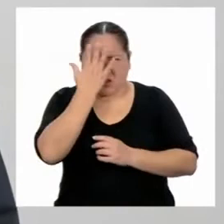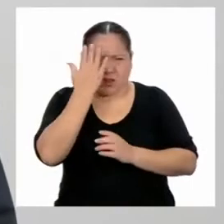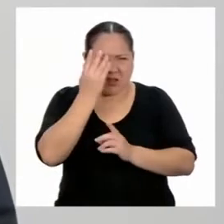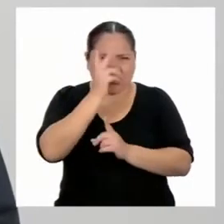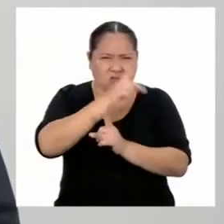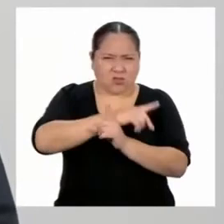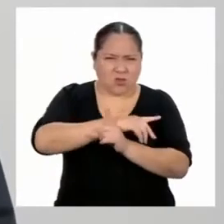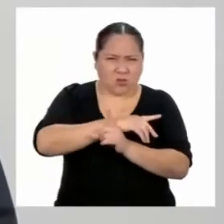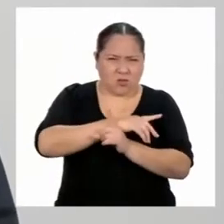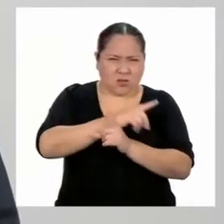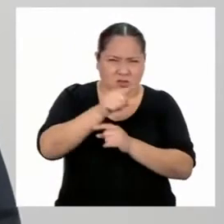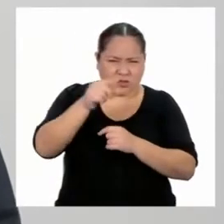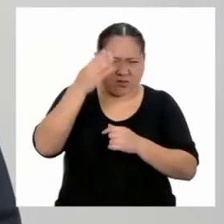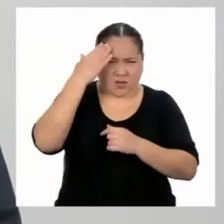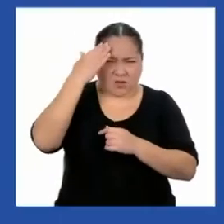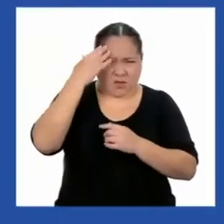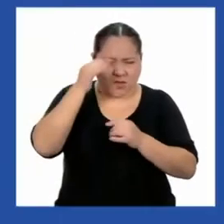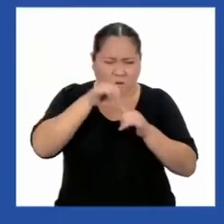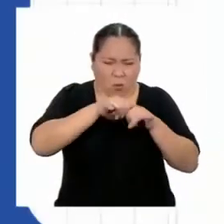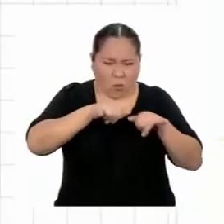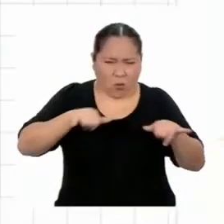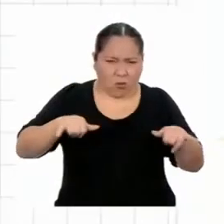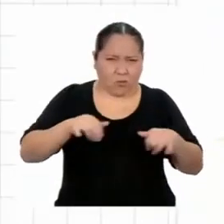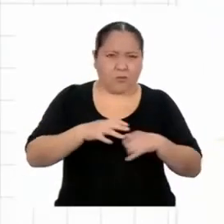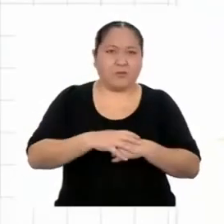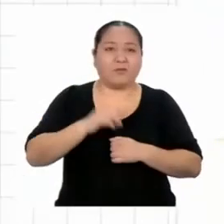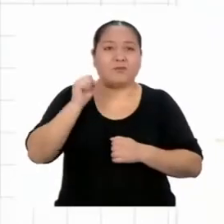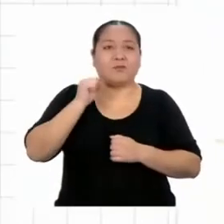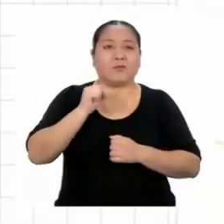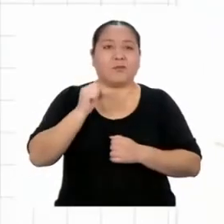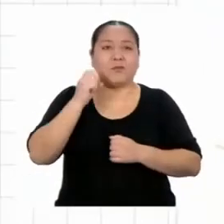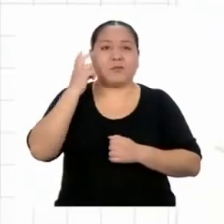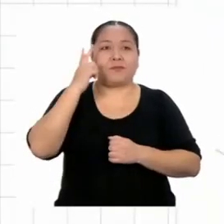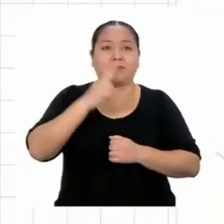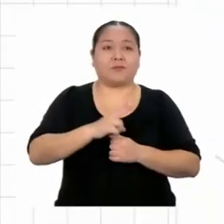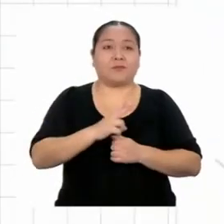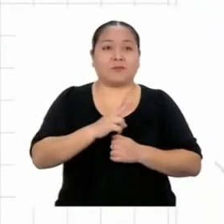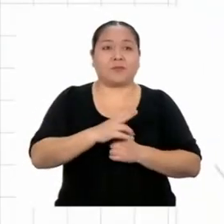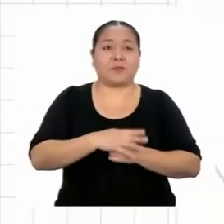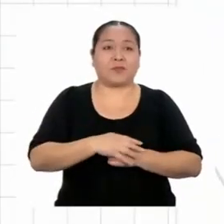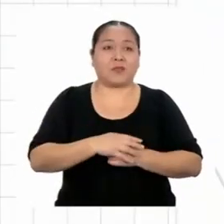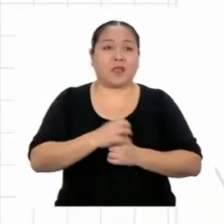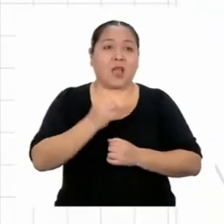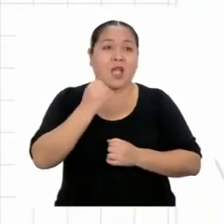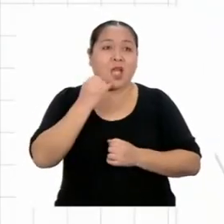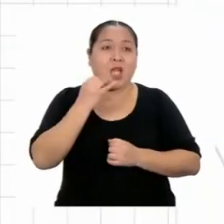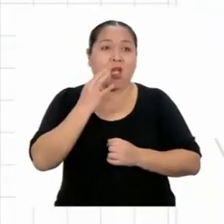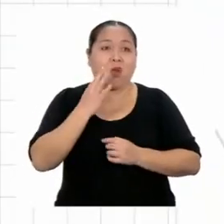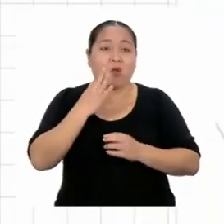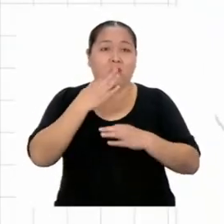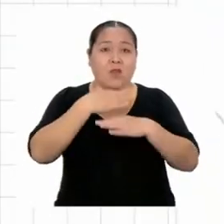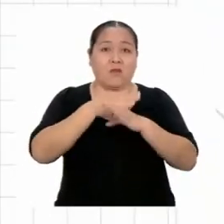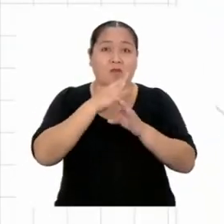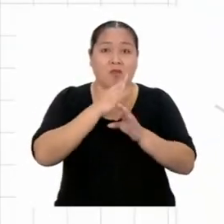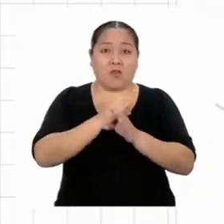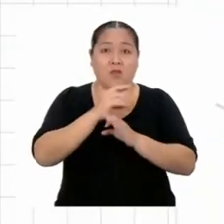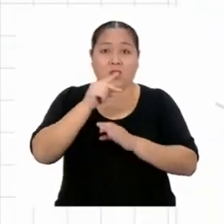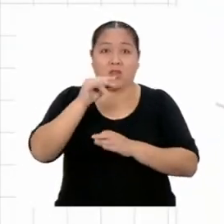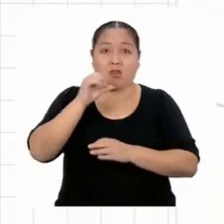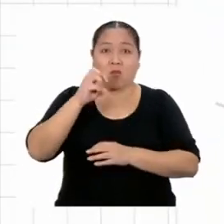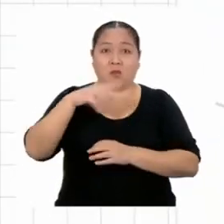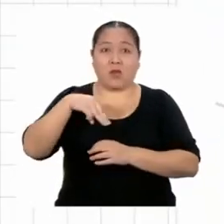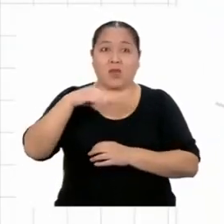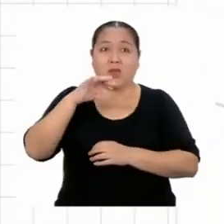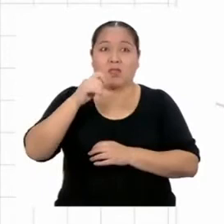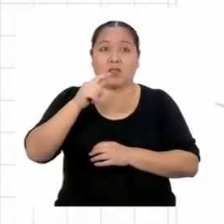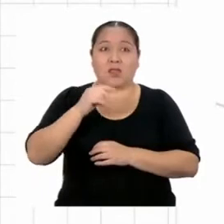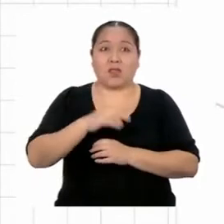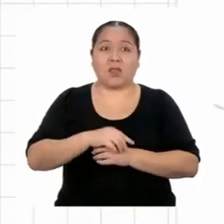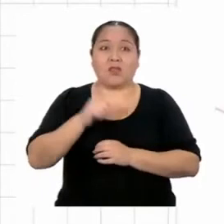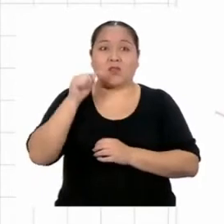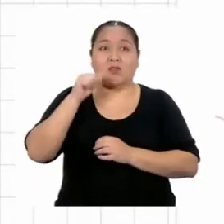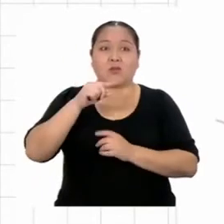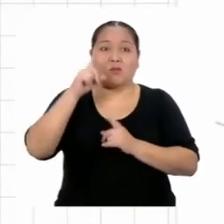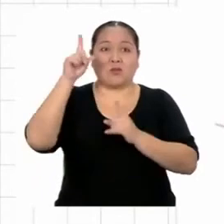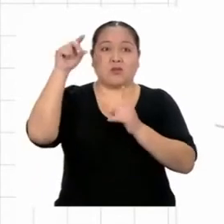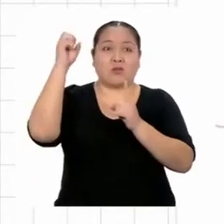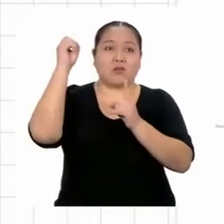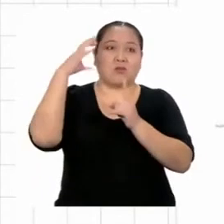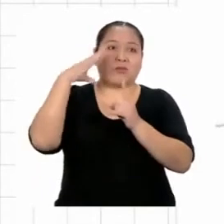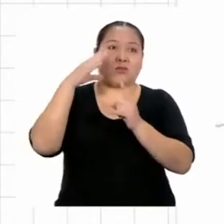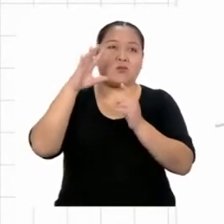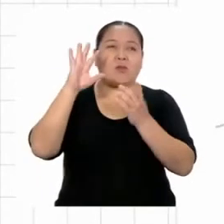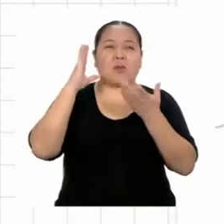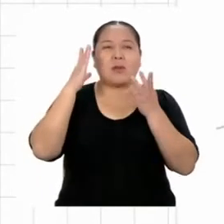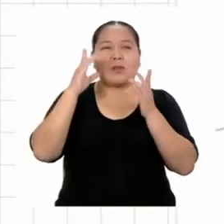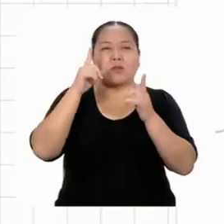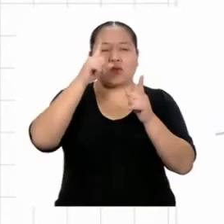Mira nuevamente esta imagen. ¿Ves alguna figura geométrica? No. Solo veo la sombra y una especie de L.